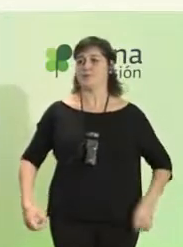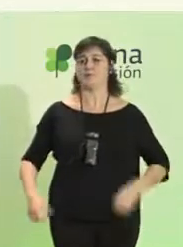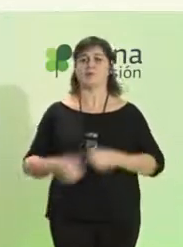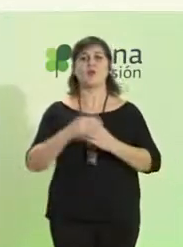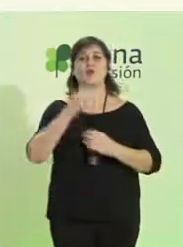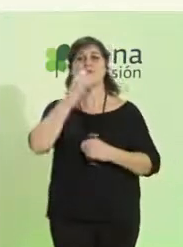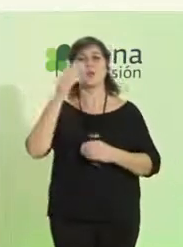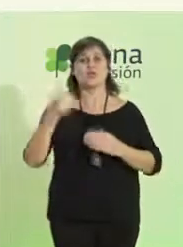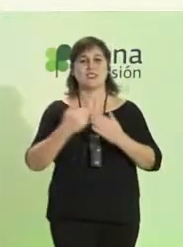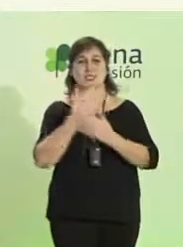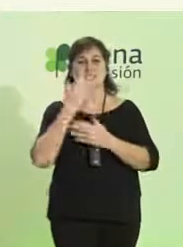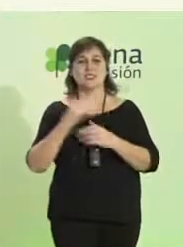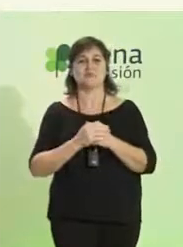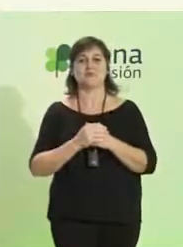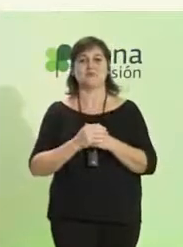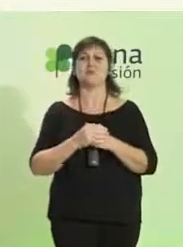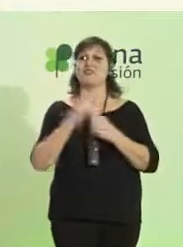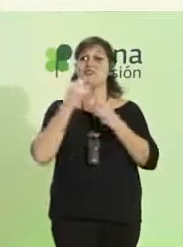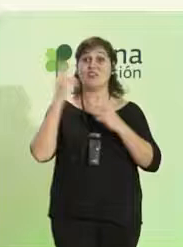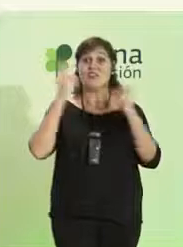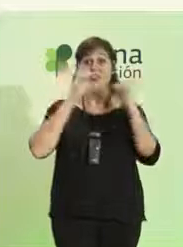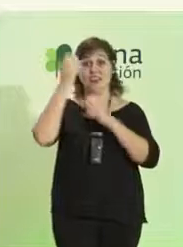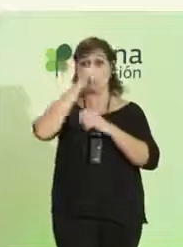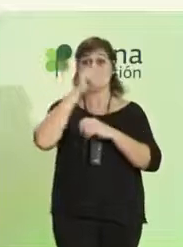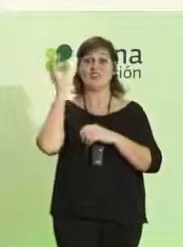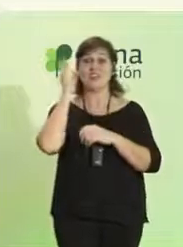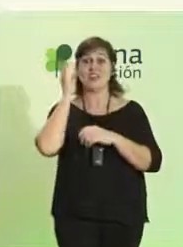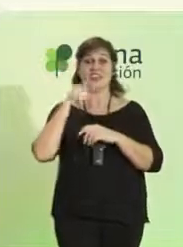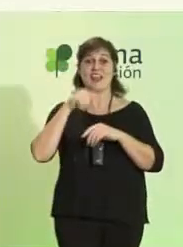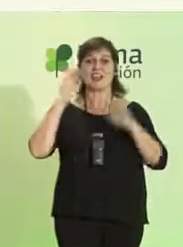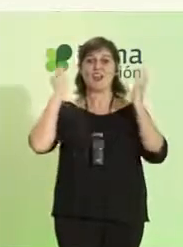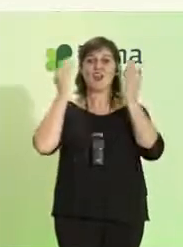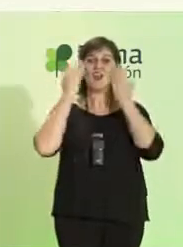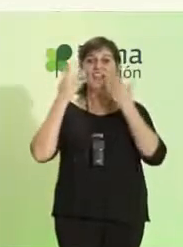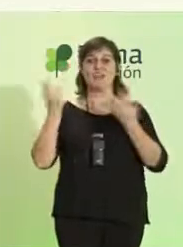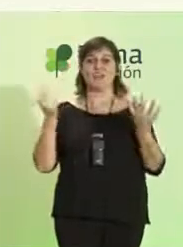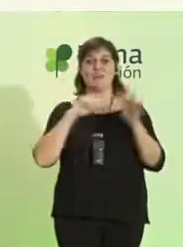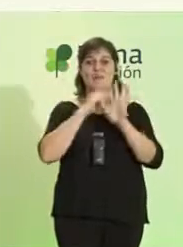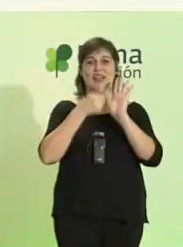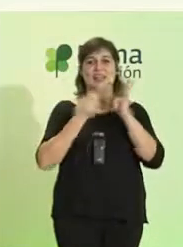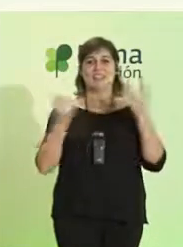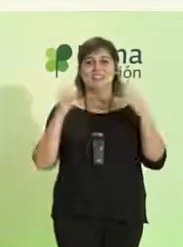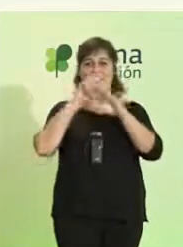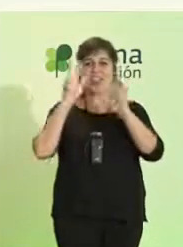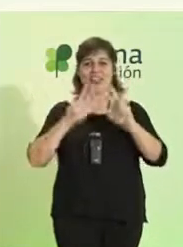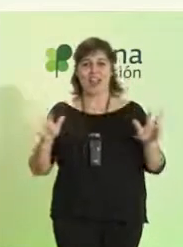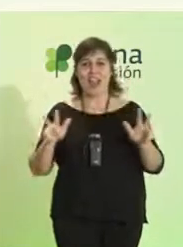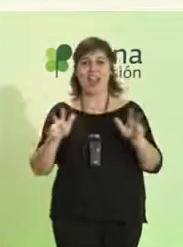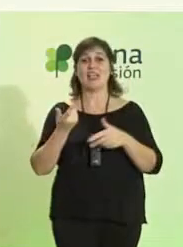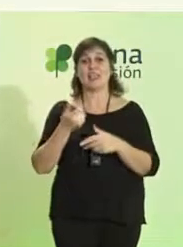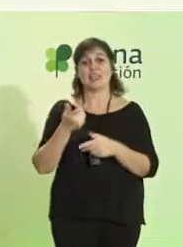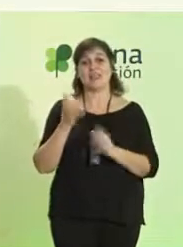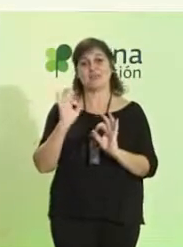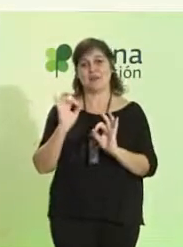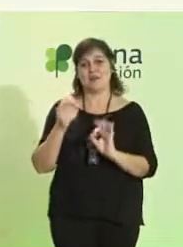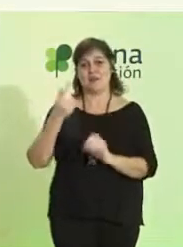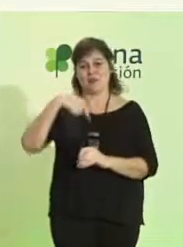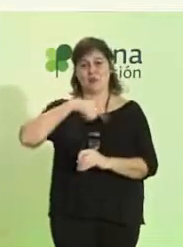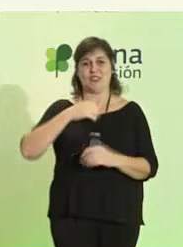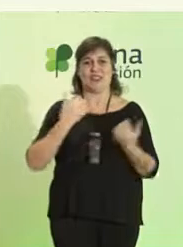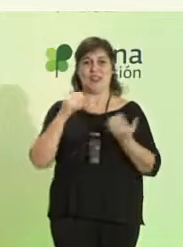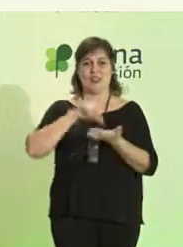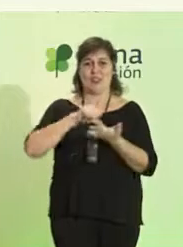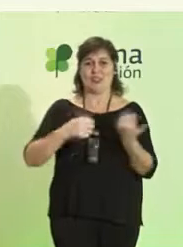Muy buenos días. Sean bienvenidos y bienvenidas al Congreso de Plena Internacional y, por supuesto, a nuestra ciudad, a Sevilla.